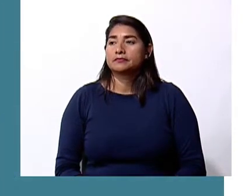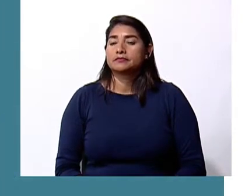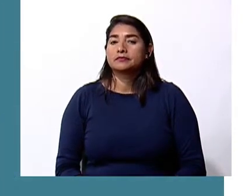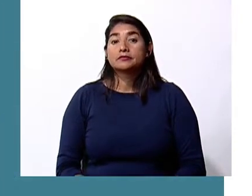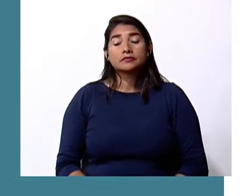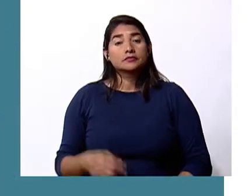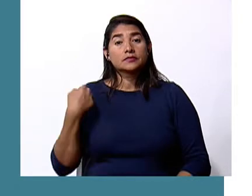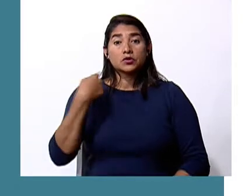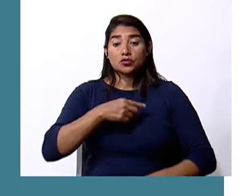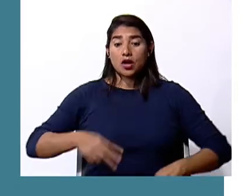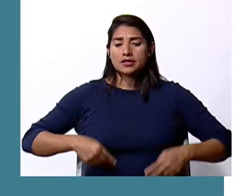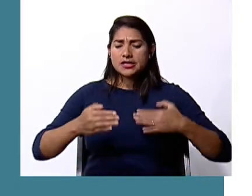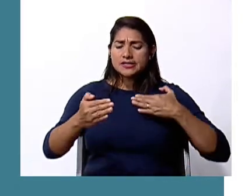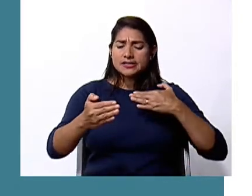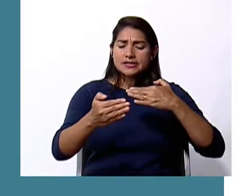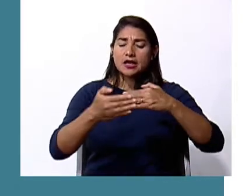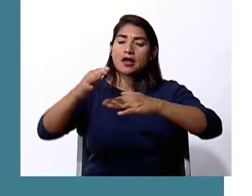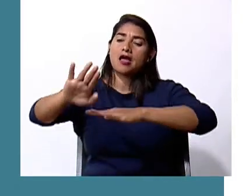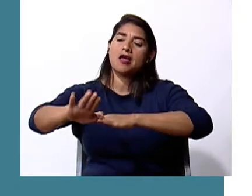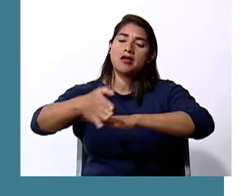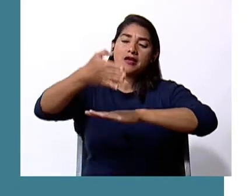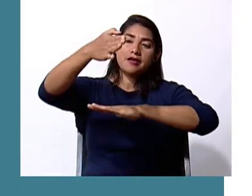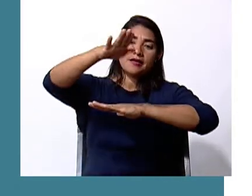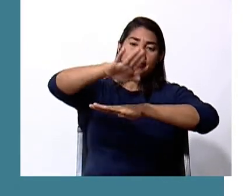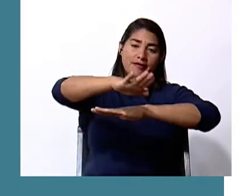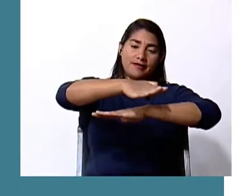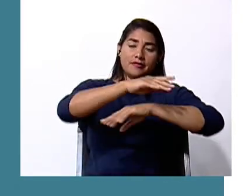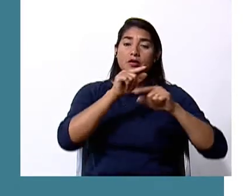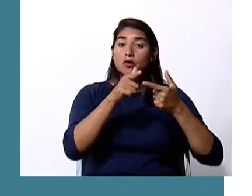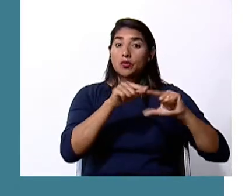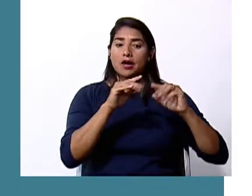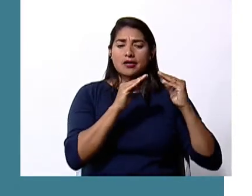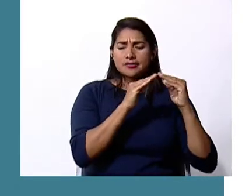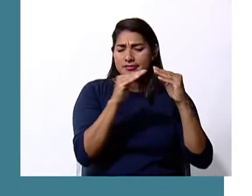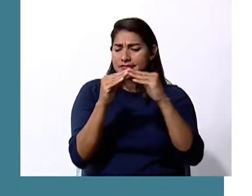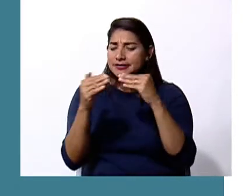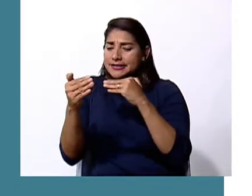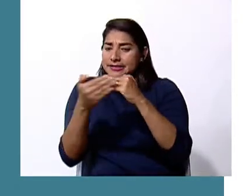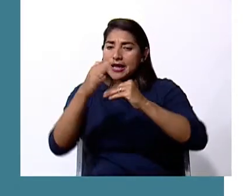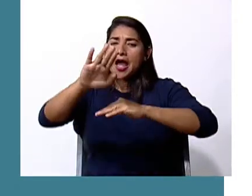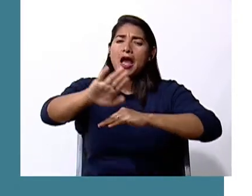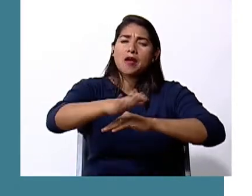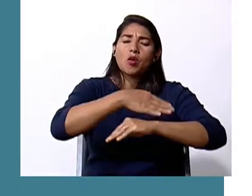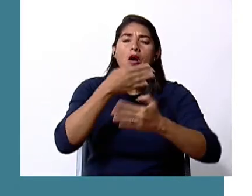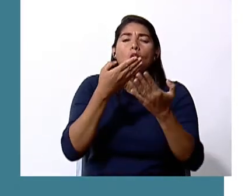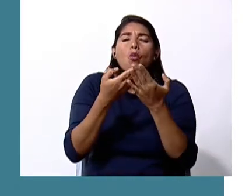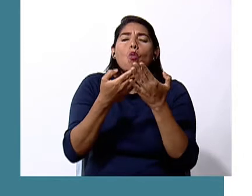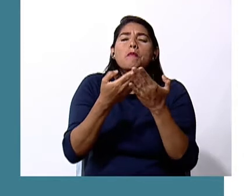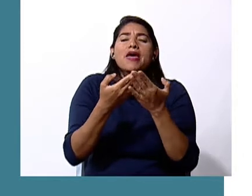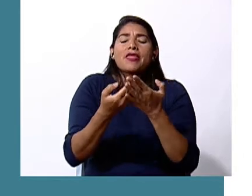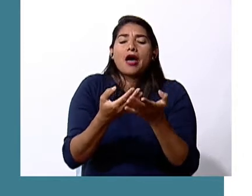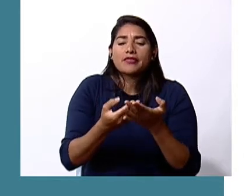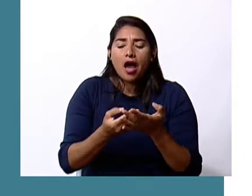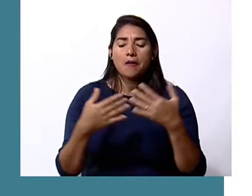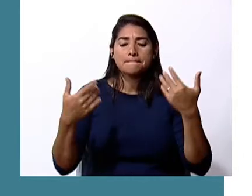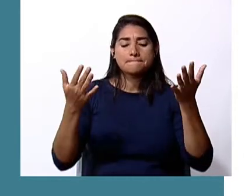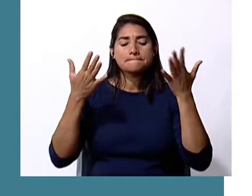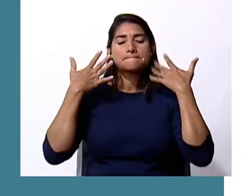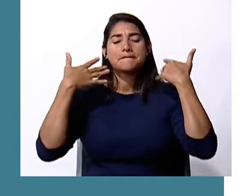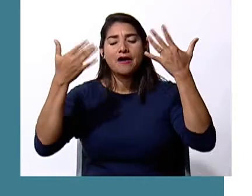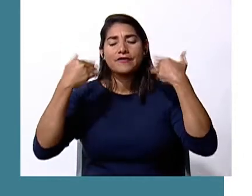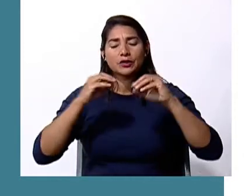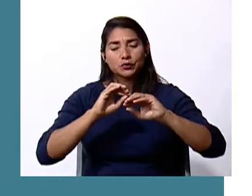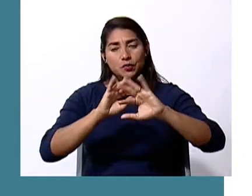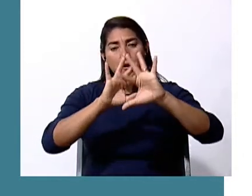cercanía del mar Los sitios cercanos al mar tienen mayor humedad y condiciones frescas por la